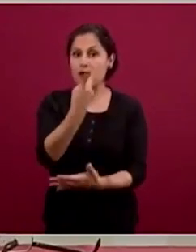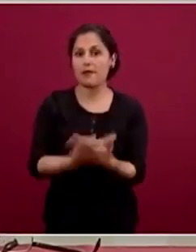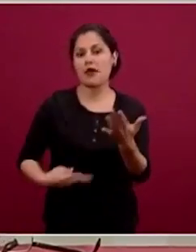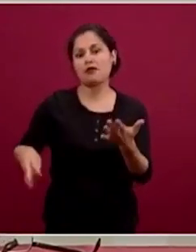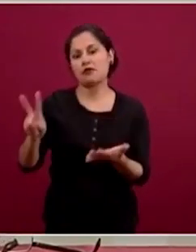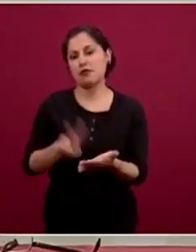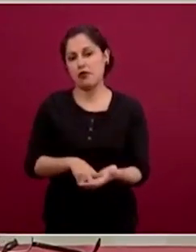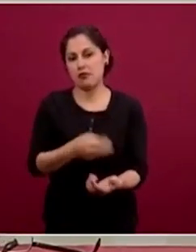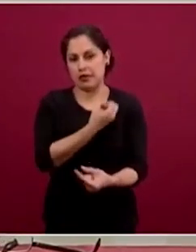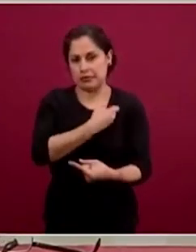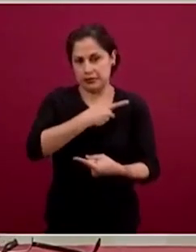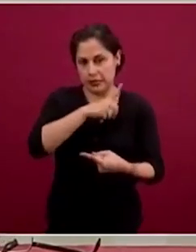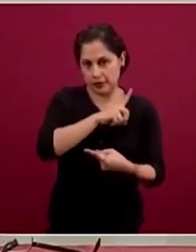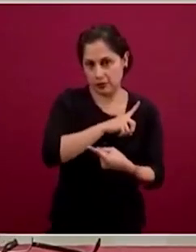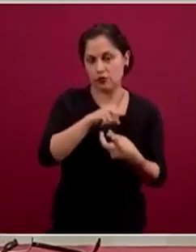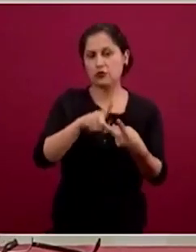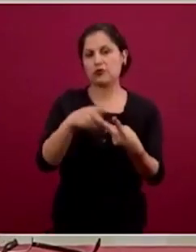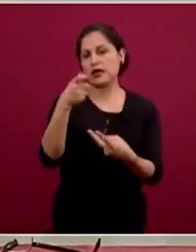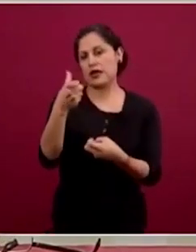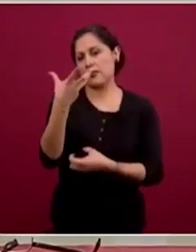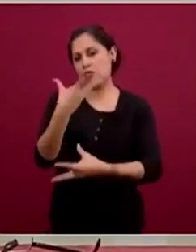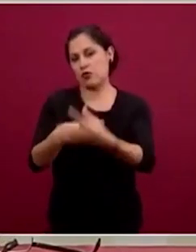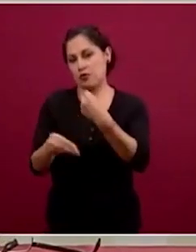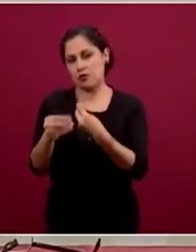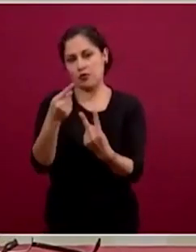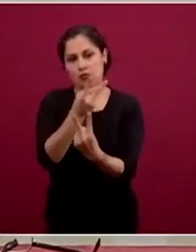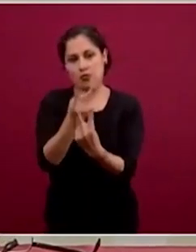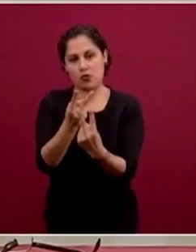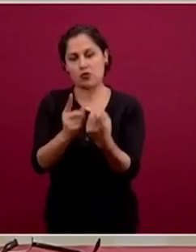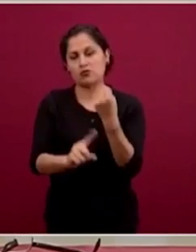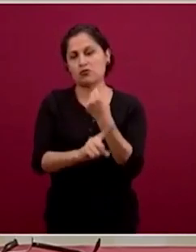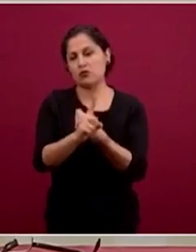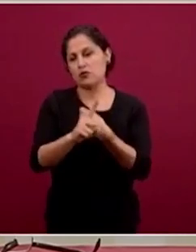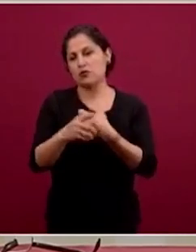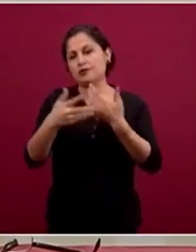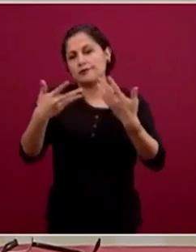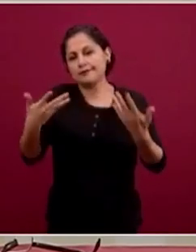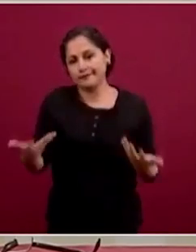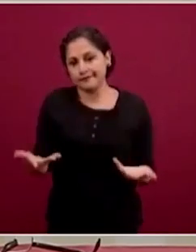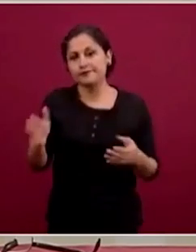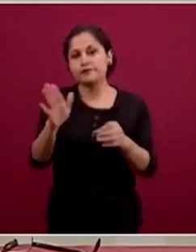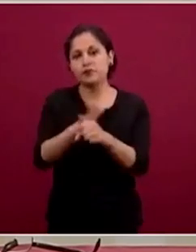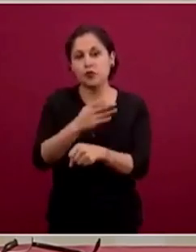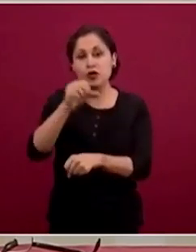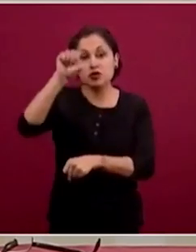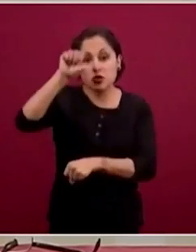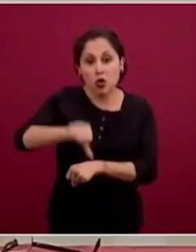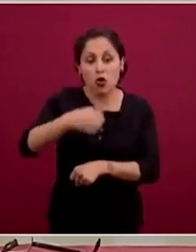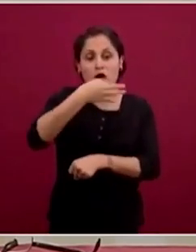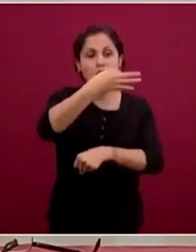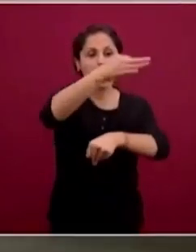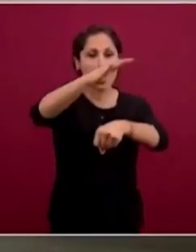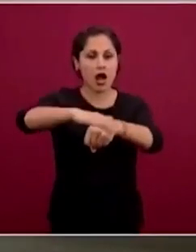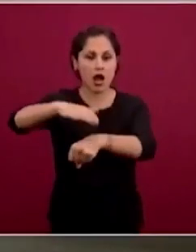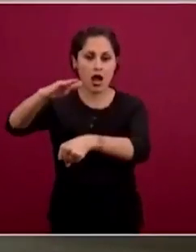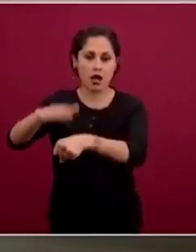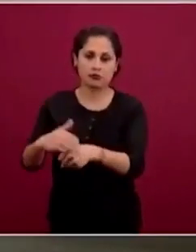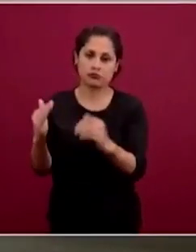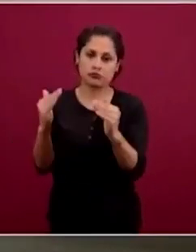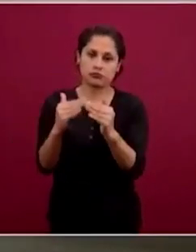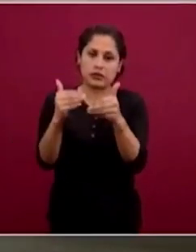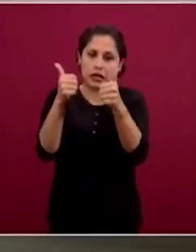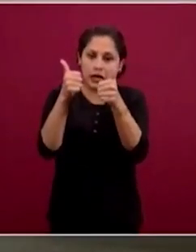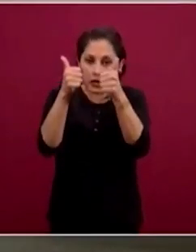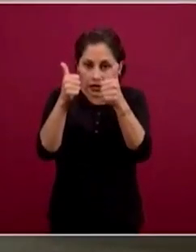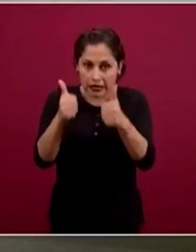económico. Entonces, necesitamos disciplina, hoy lo volvemos a decir, quédate en casa, es el elemento